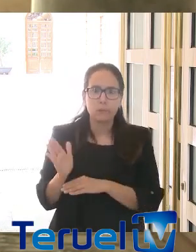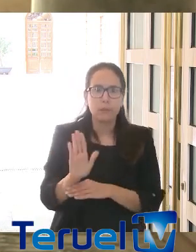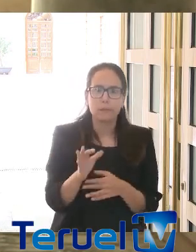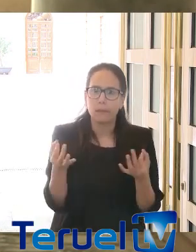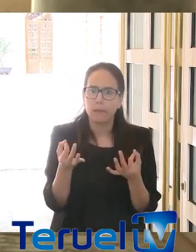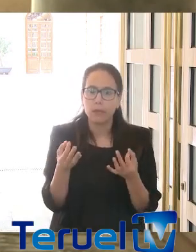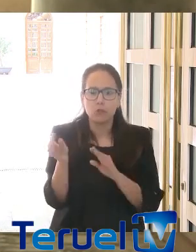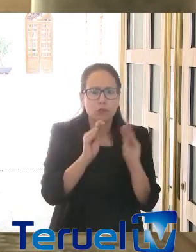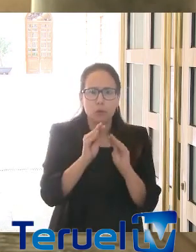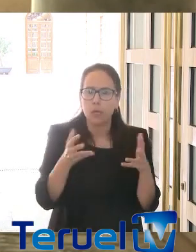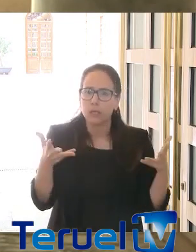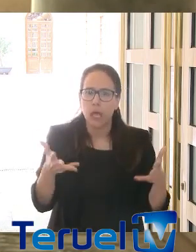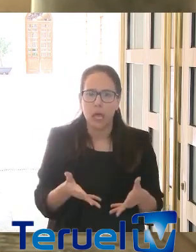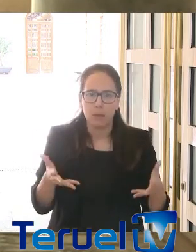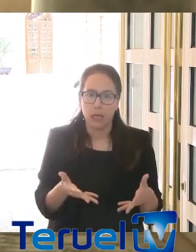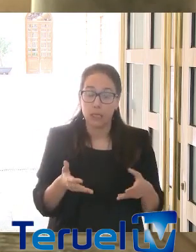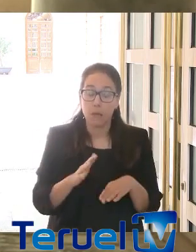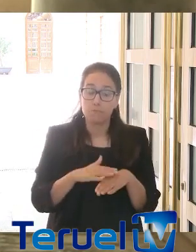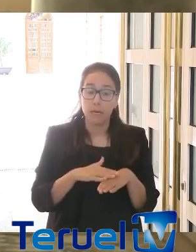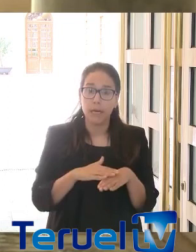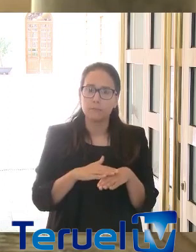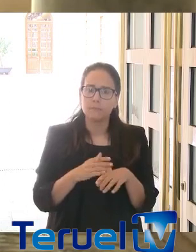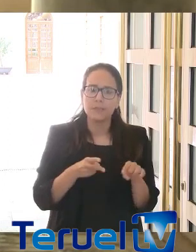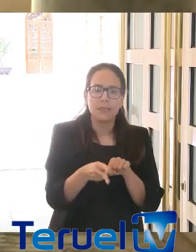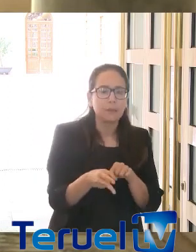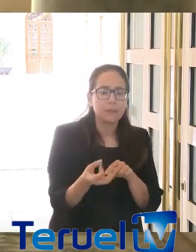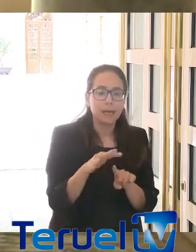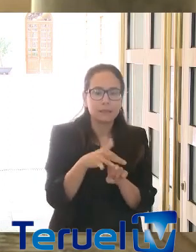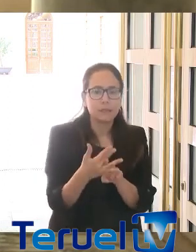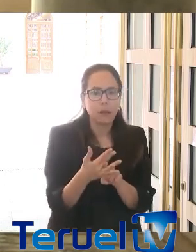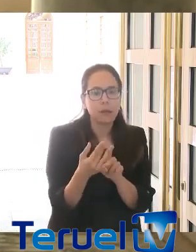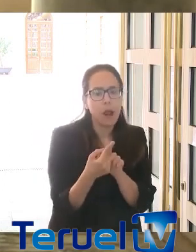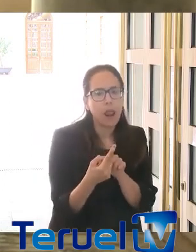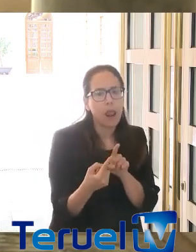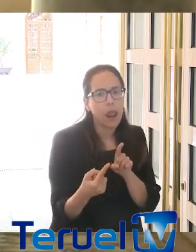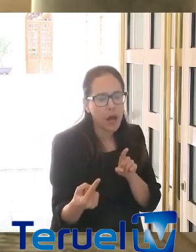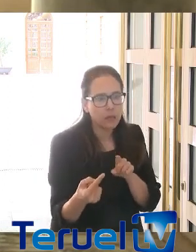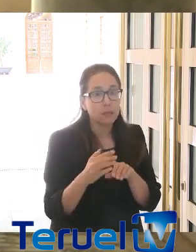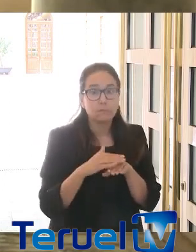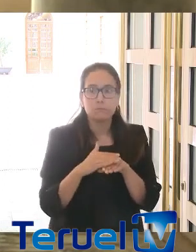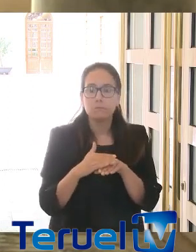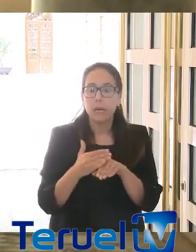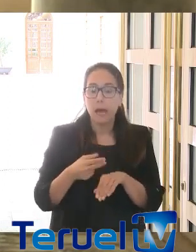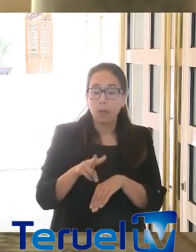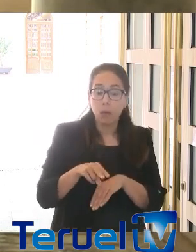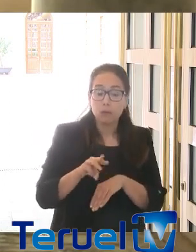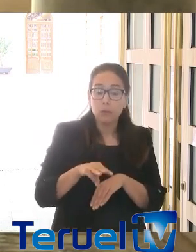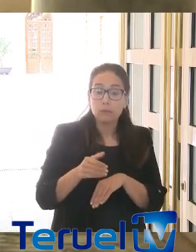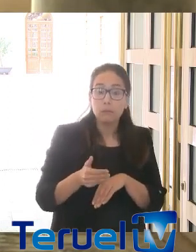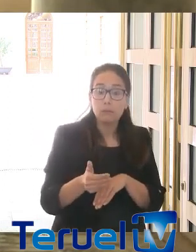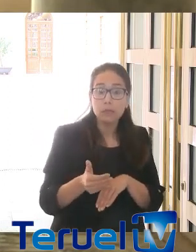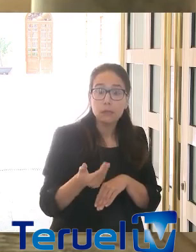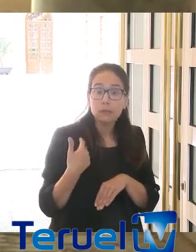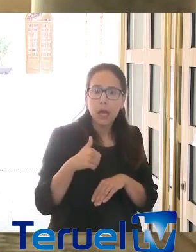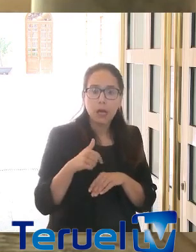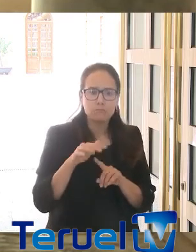soluciones de emergencia para evitar que esta situación se prolongue, para evitar que dentro de dos o tres meses, cuando